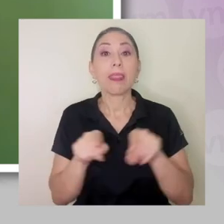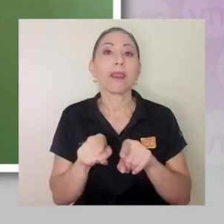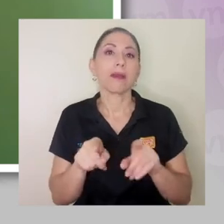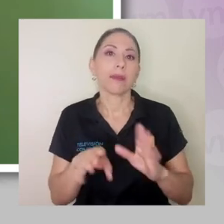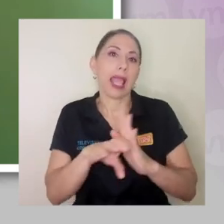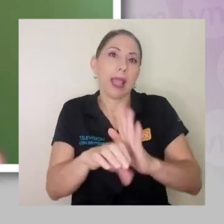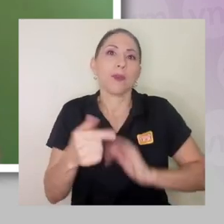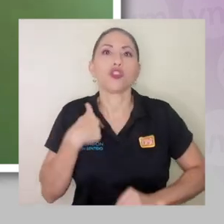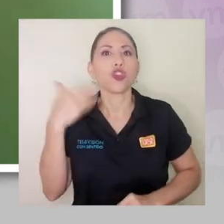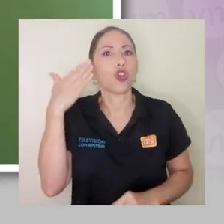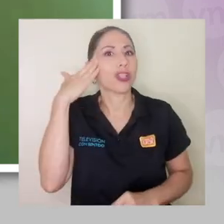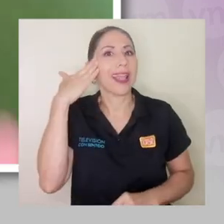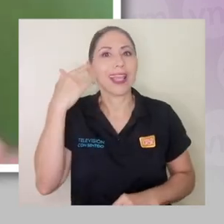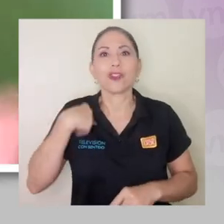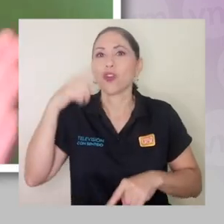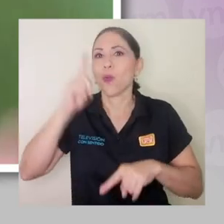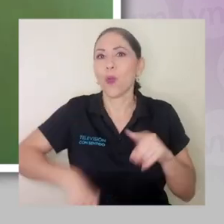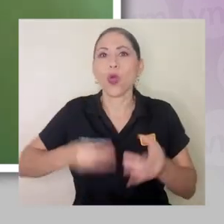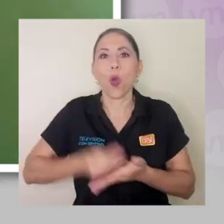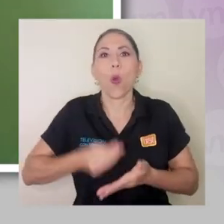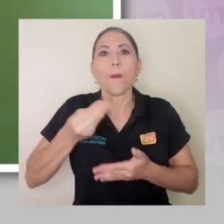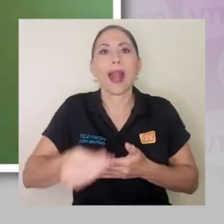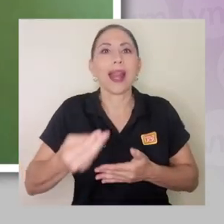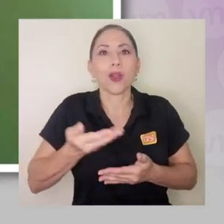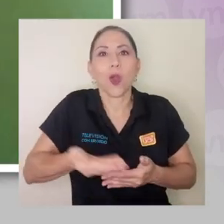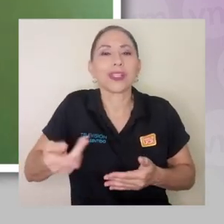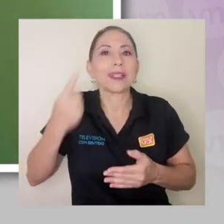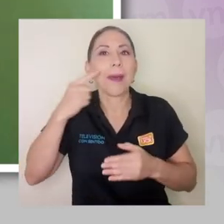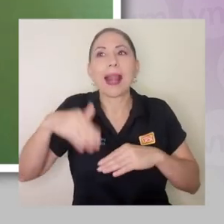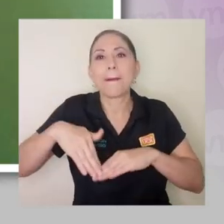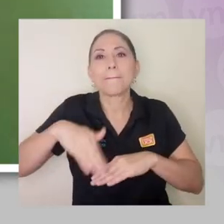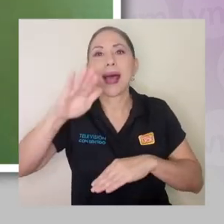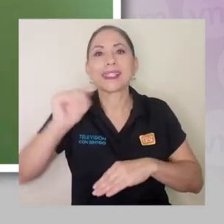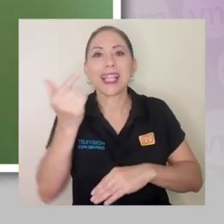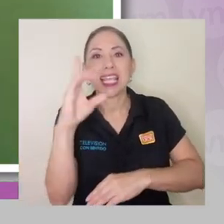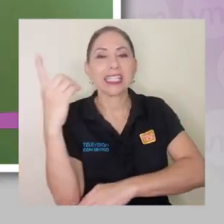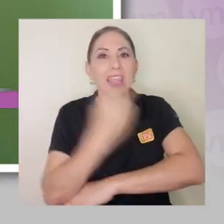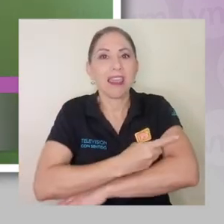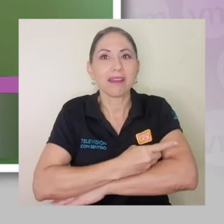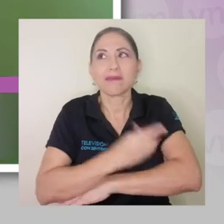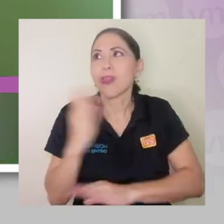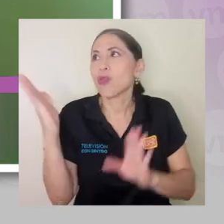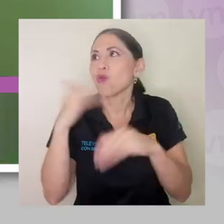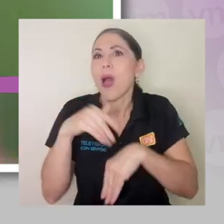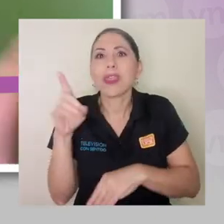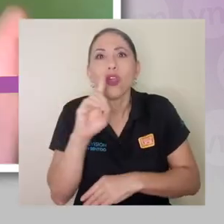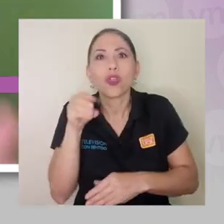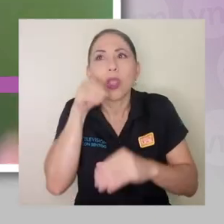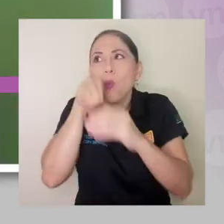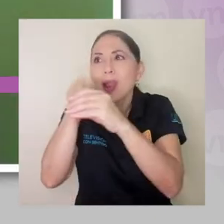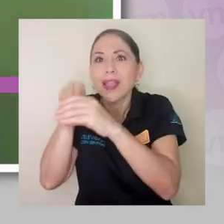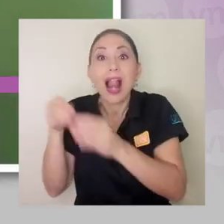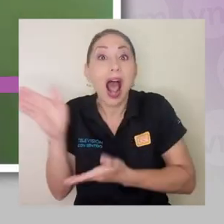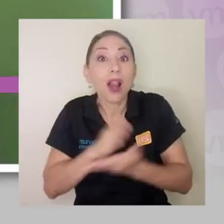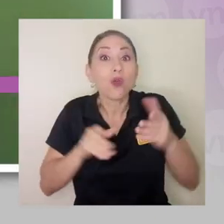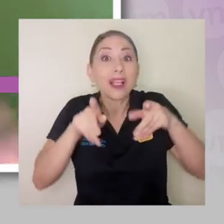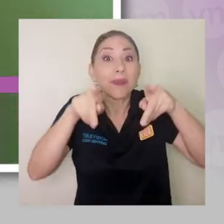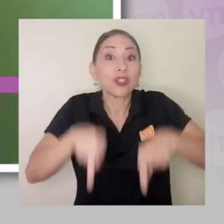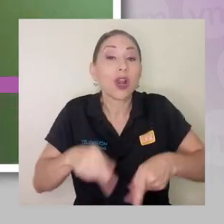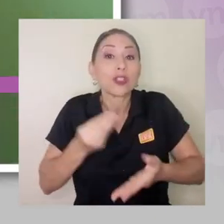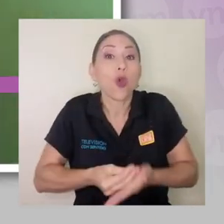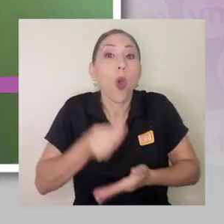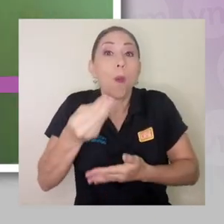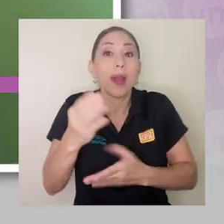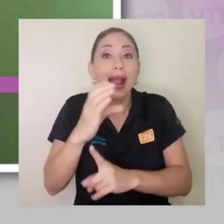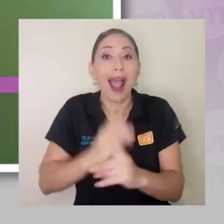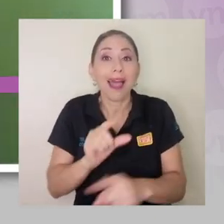por ejemplo, yo sé que yo no puedo hacer compras de más de 15 días porque no tengo cómo almacenarlas. Hay personas que compran por semana, hay personas